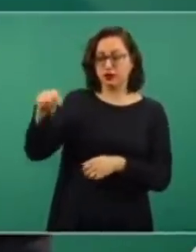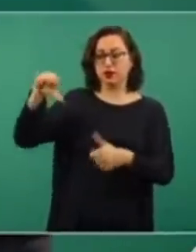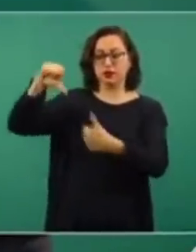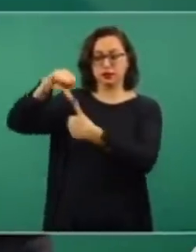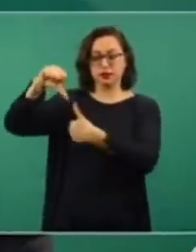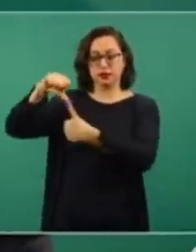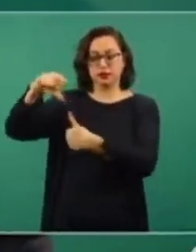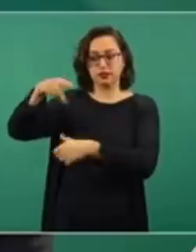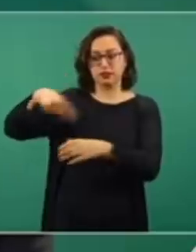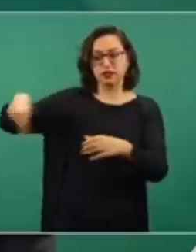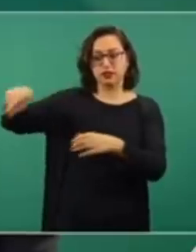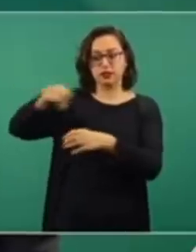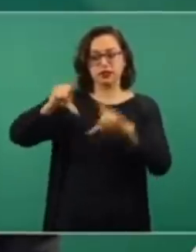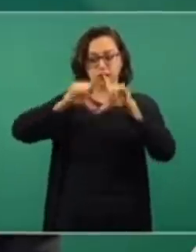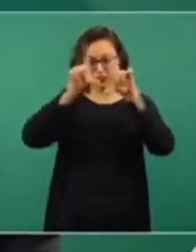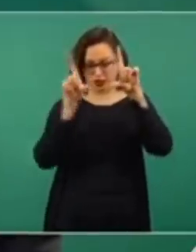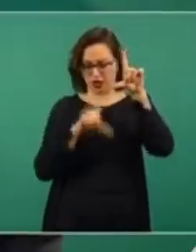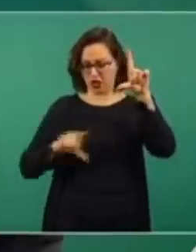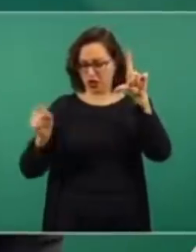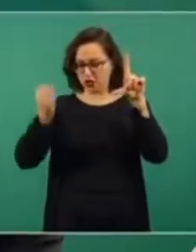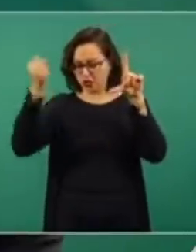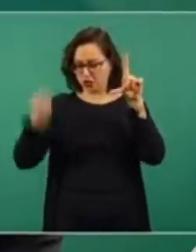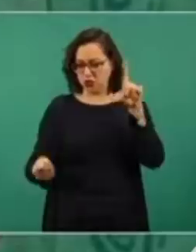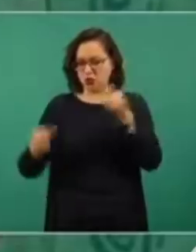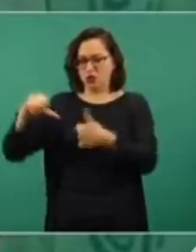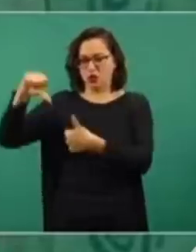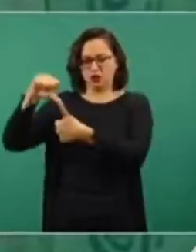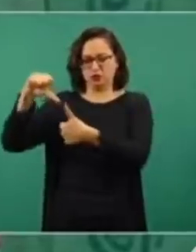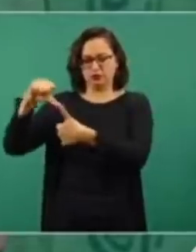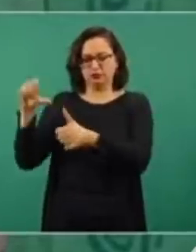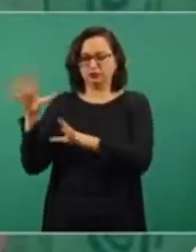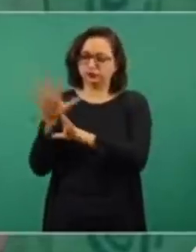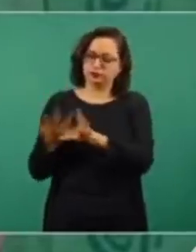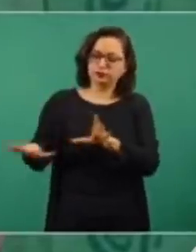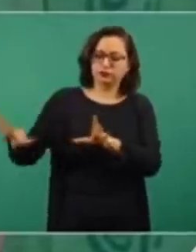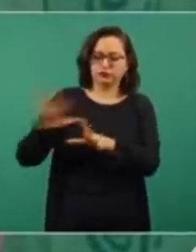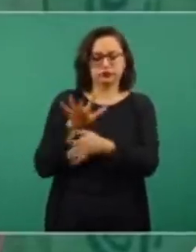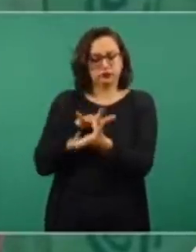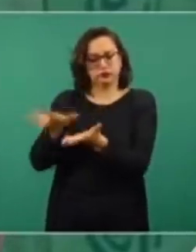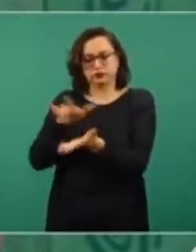del sur de México y de Centroamérica. La